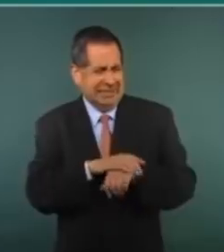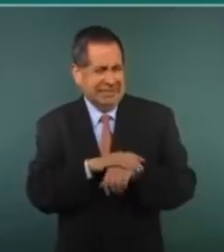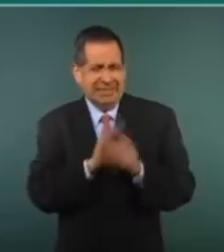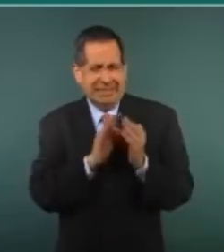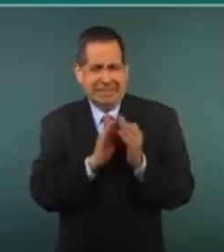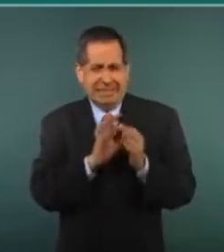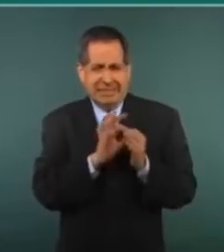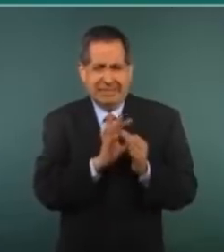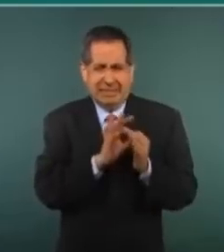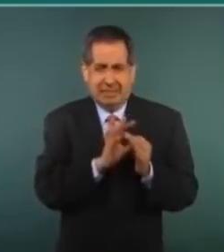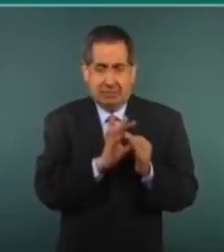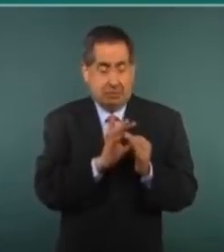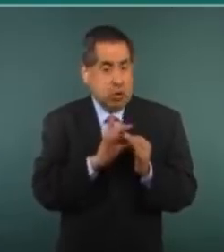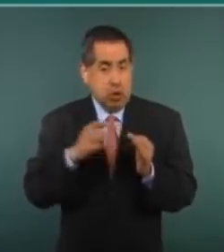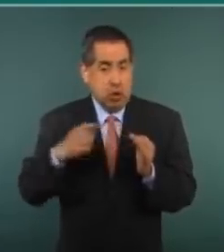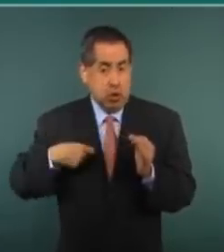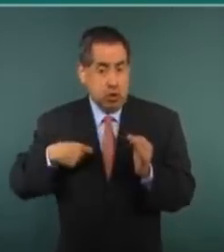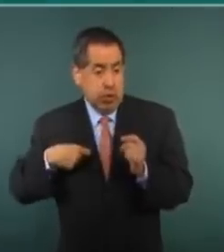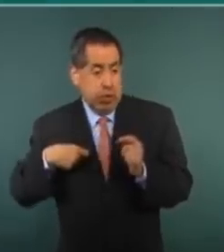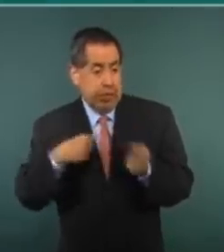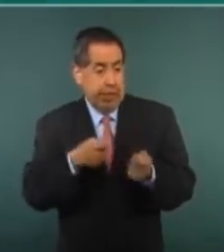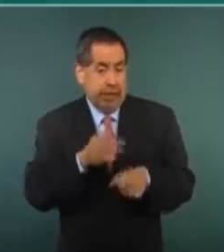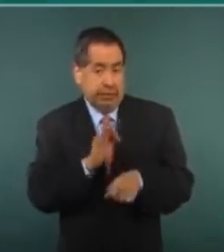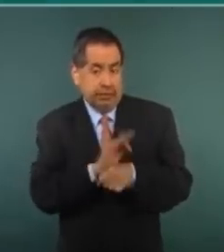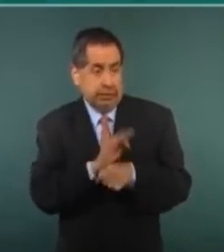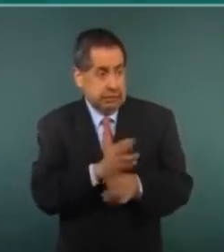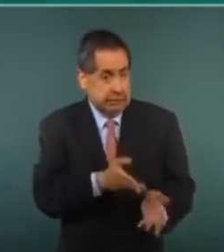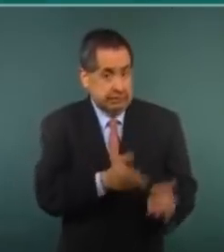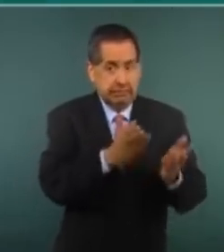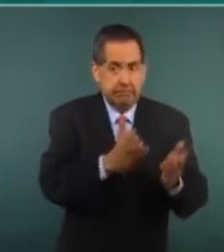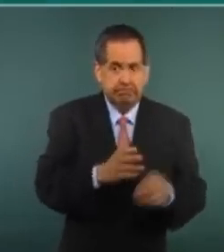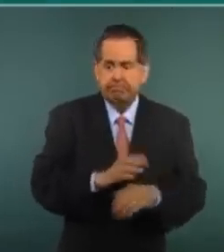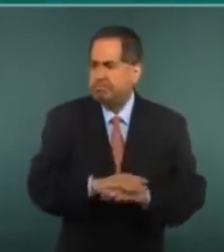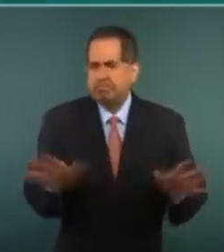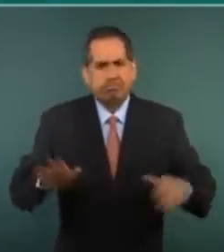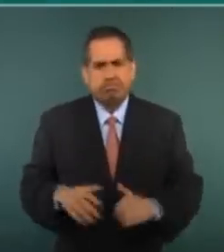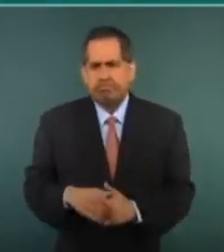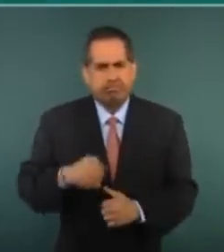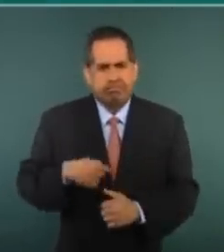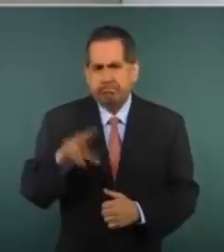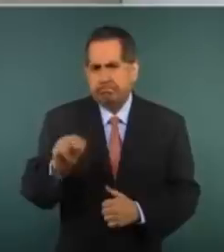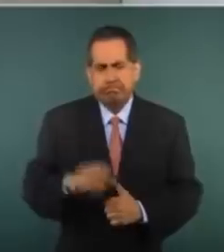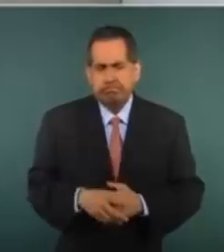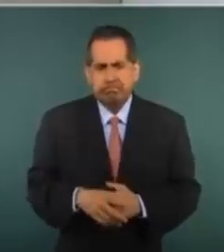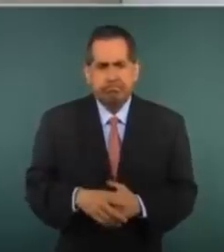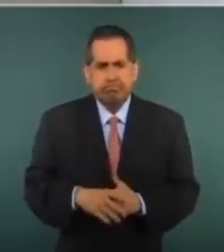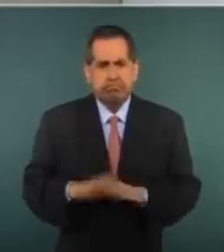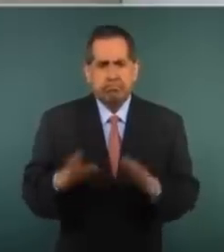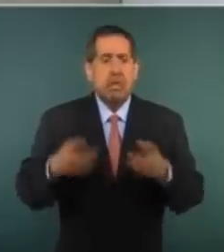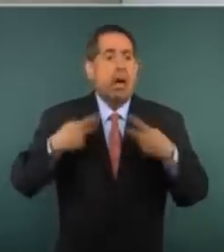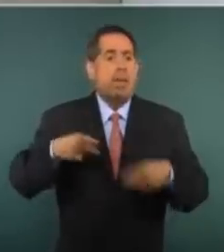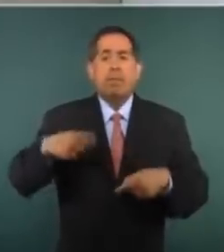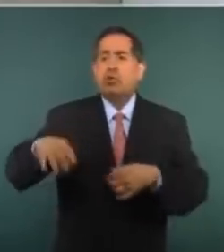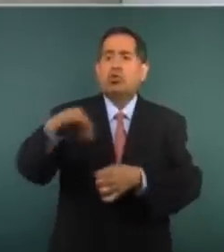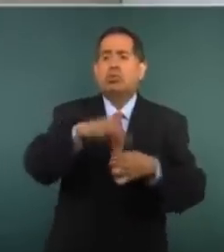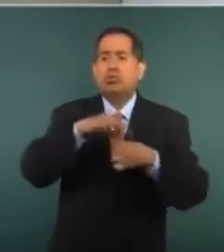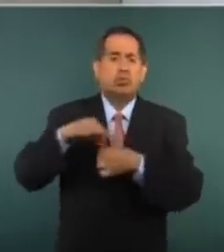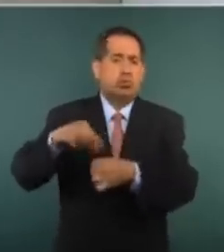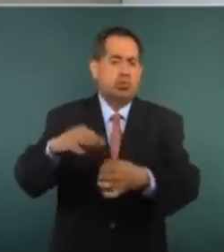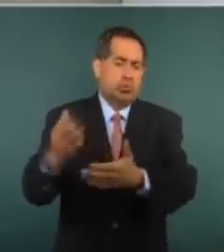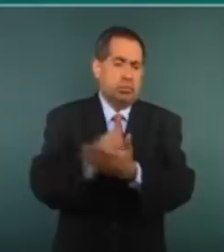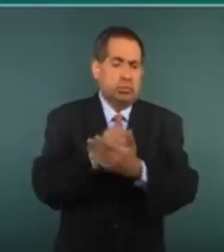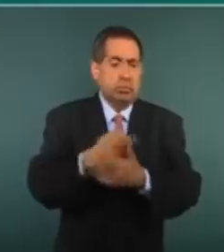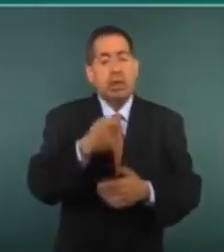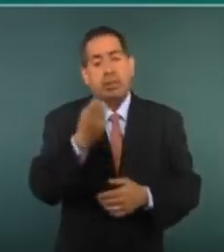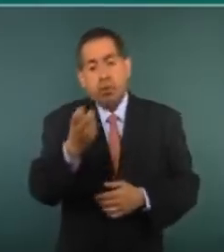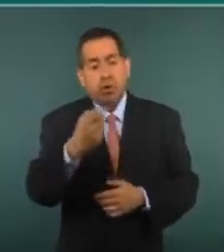yo no voy a promover a nadie y van a ser los ciudadanos y en el caso de los partidos